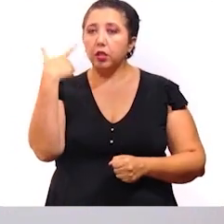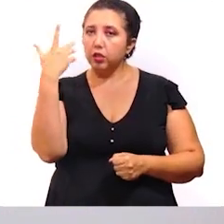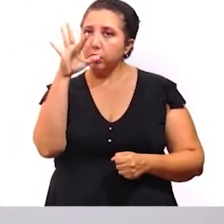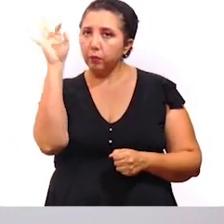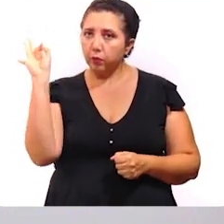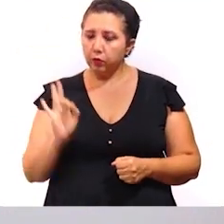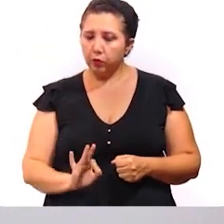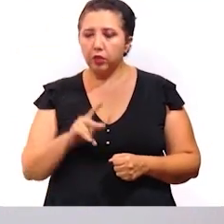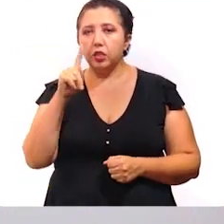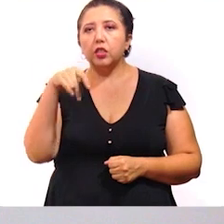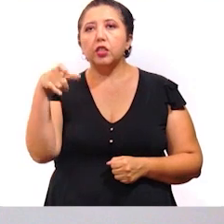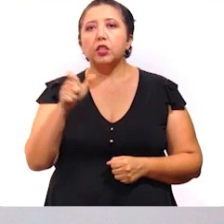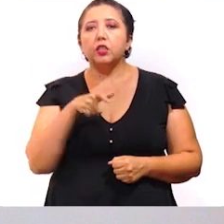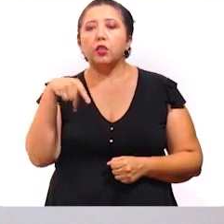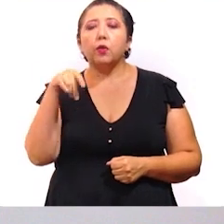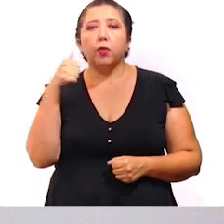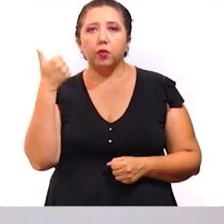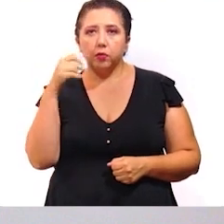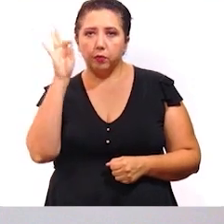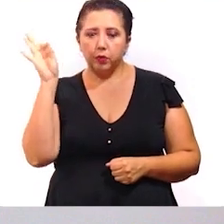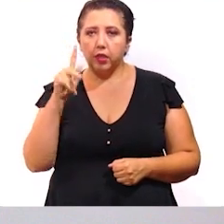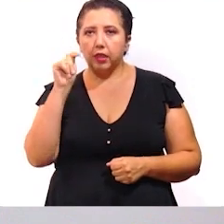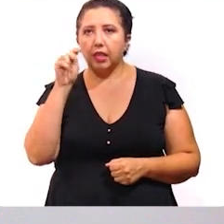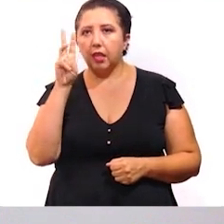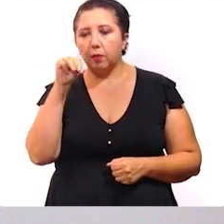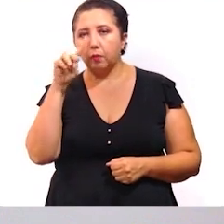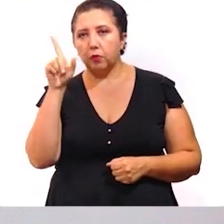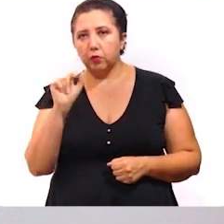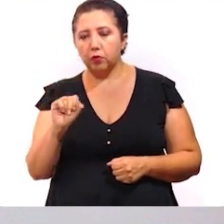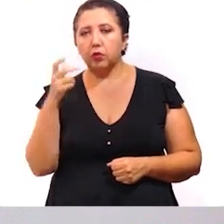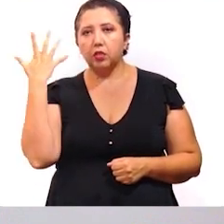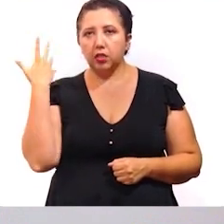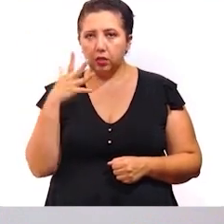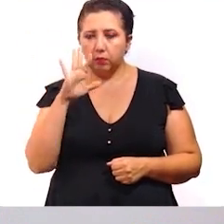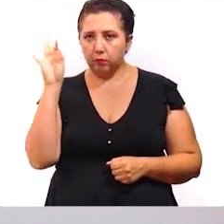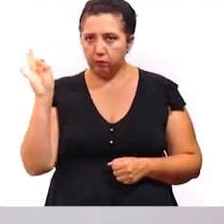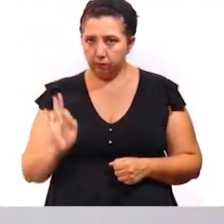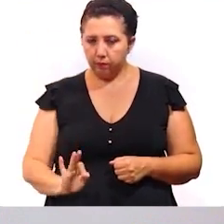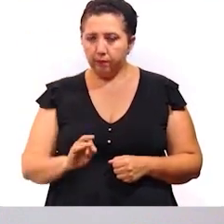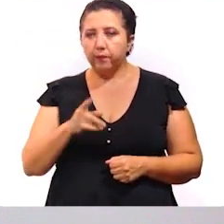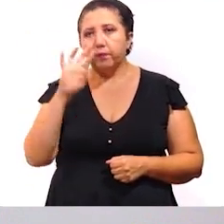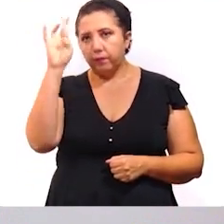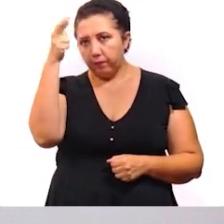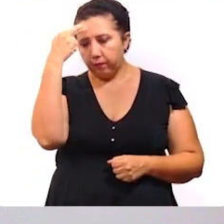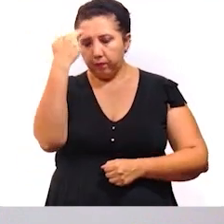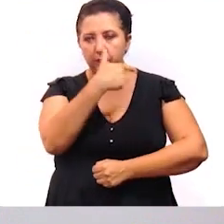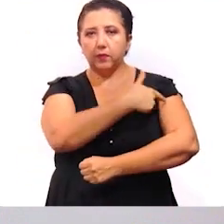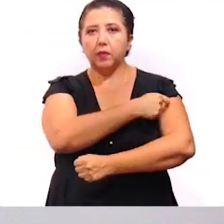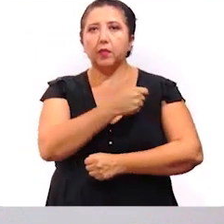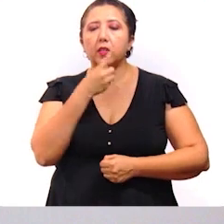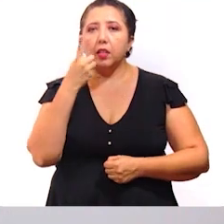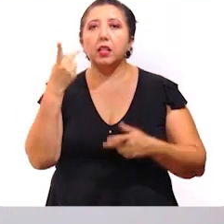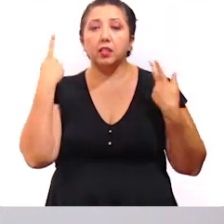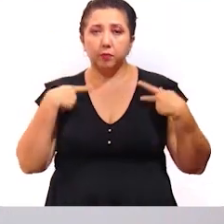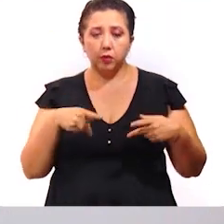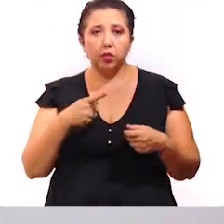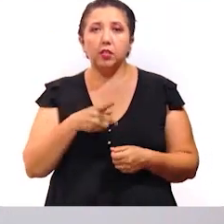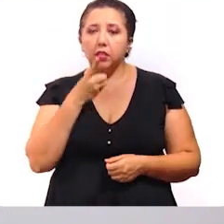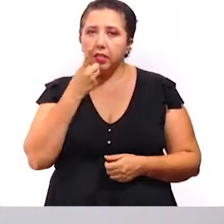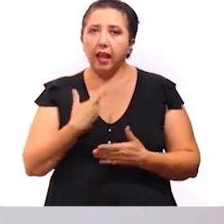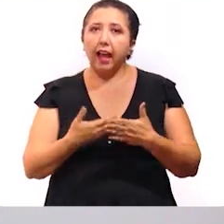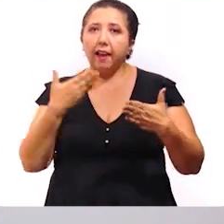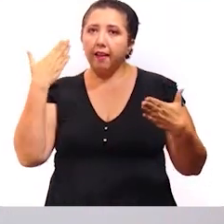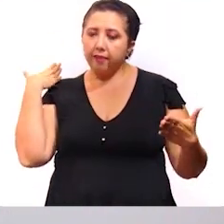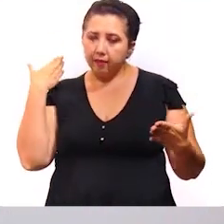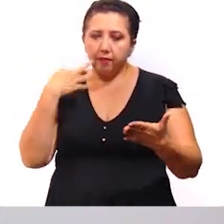12%, Tishcocop 11% y Temozón 10%. Se recuerda que las vacunas se ponen a la población que ha sido